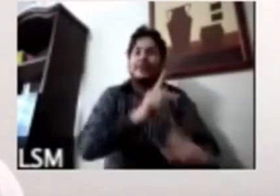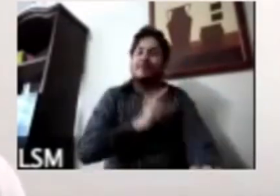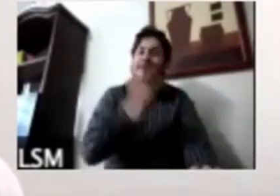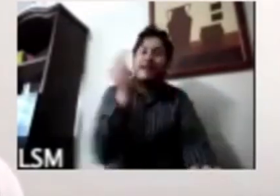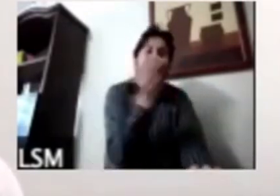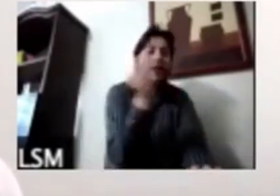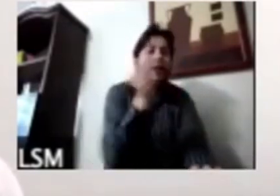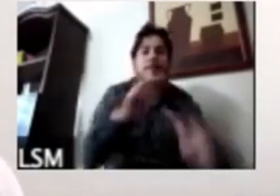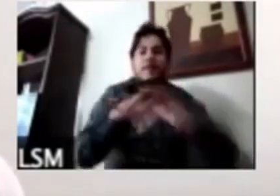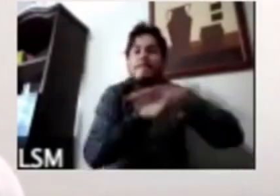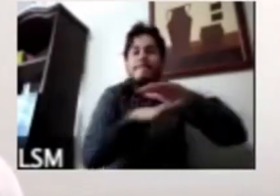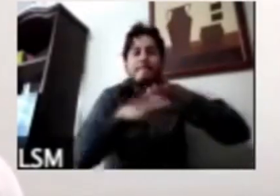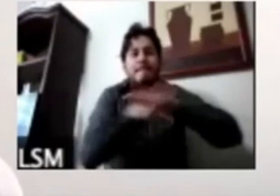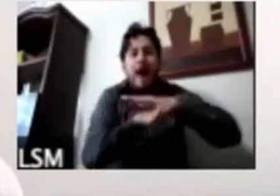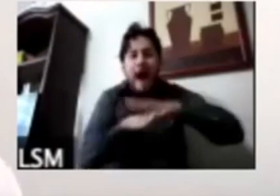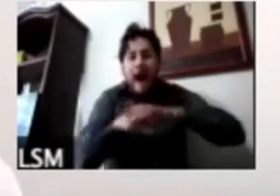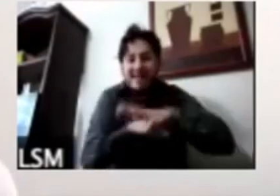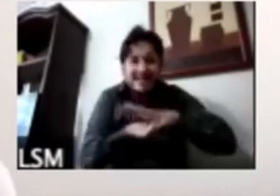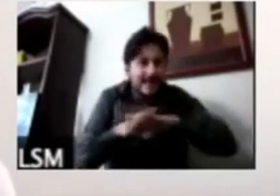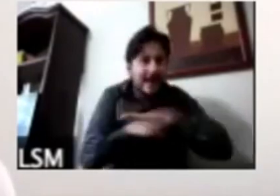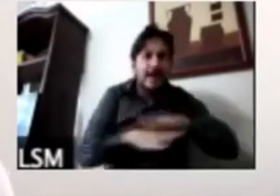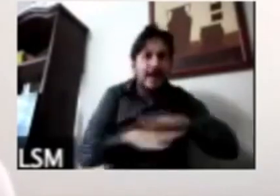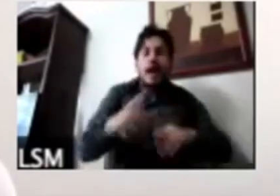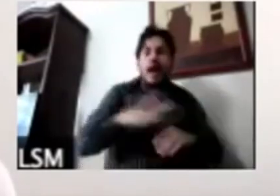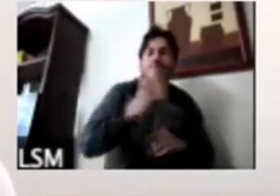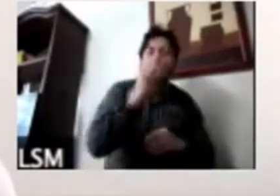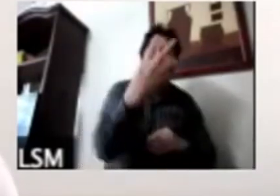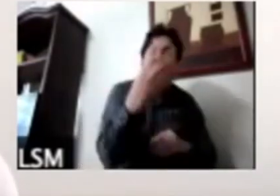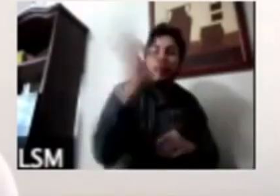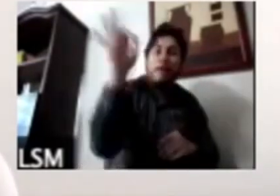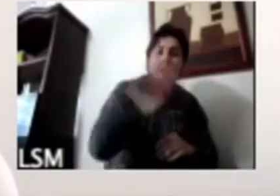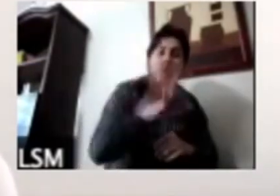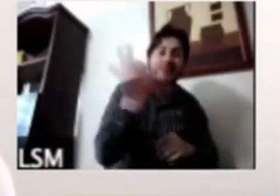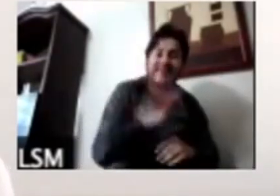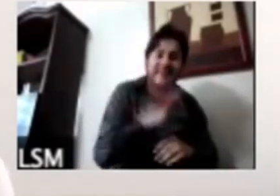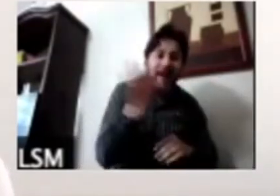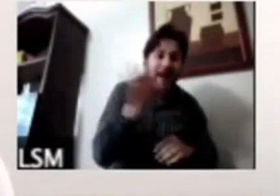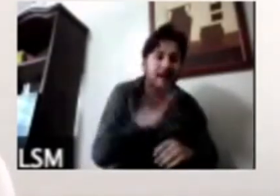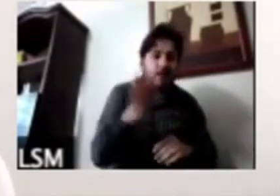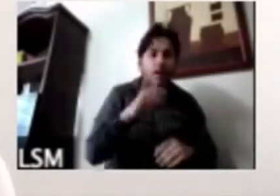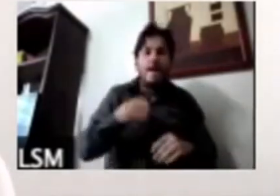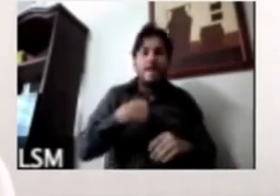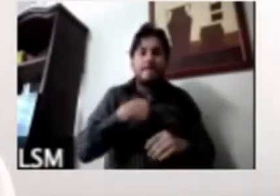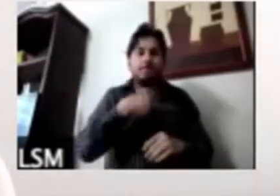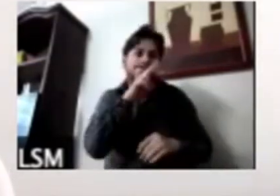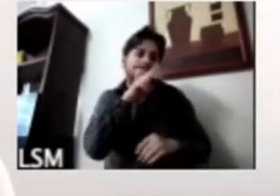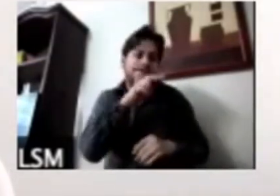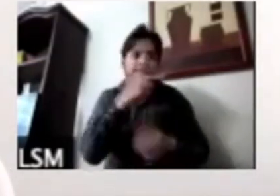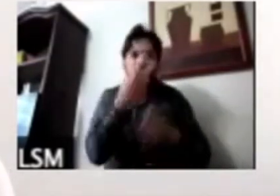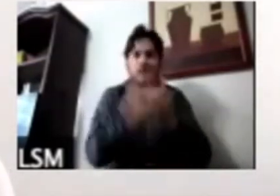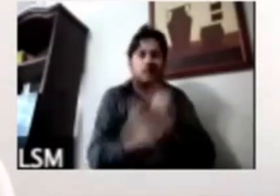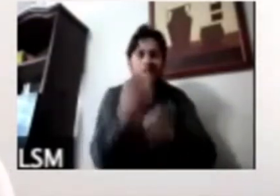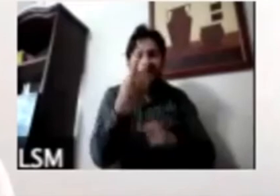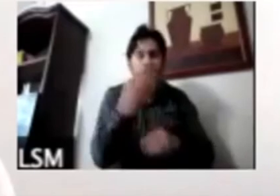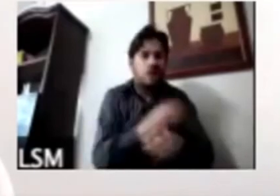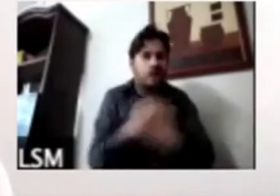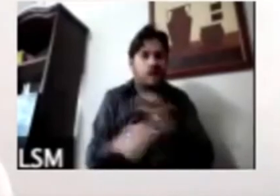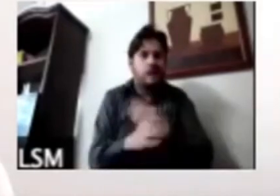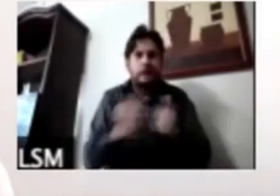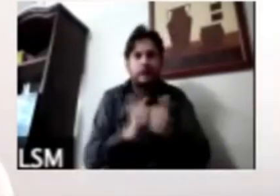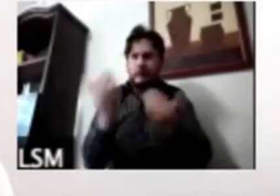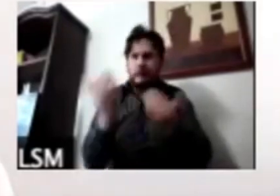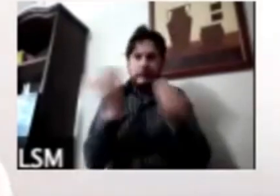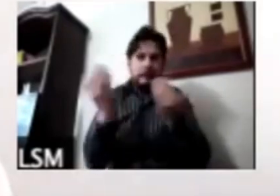y hay un segmento de 24% que nos dice a mí me preocupan las dos cosas porque realmente están enfrentando esta